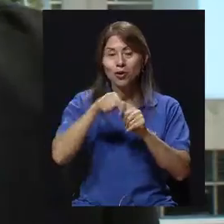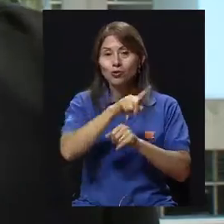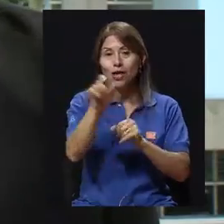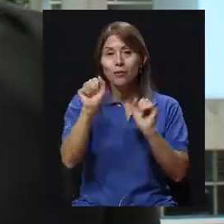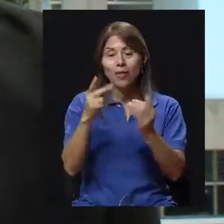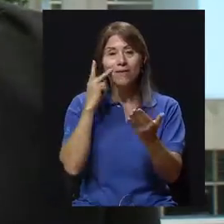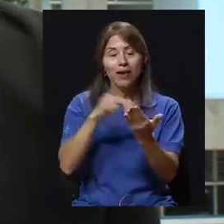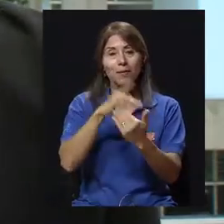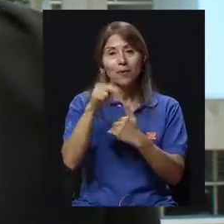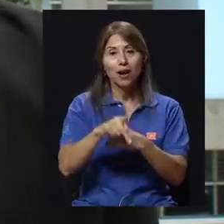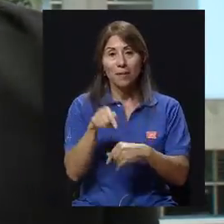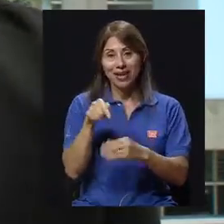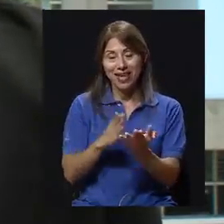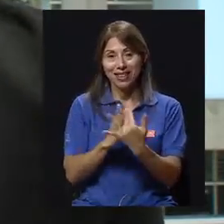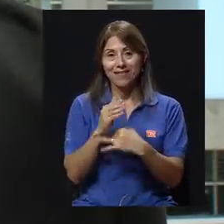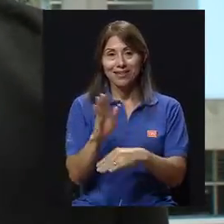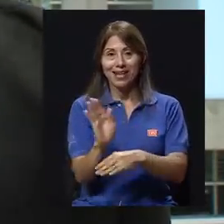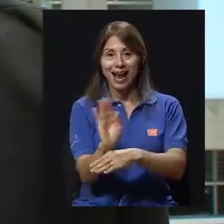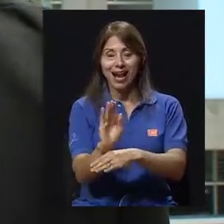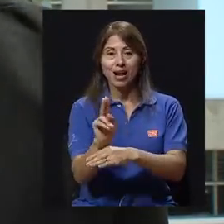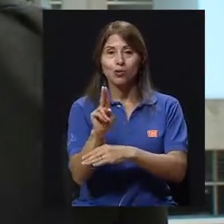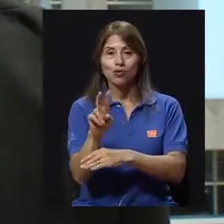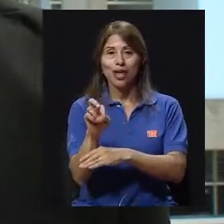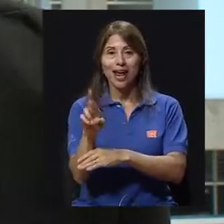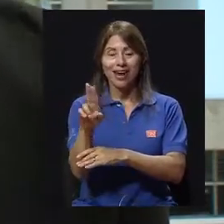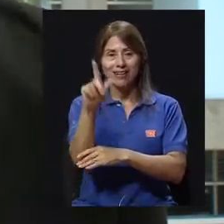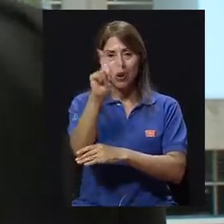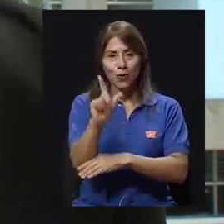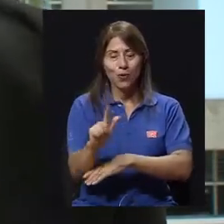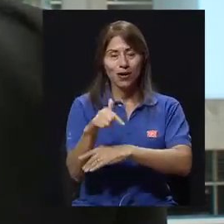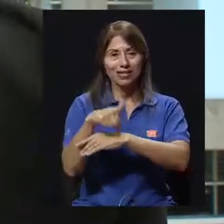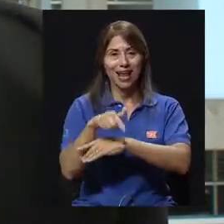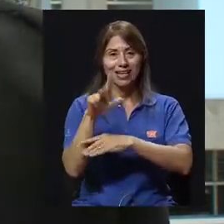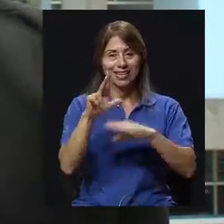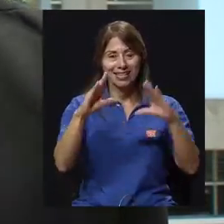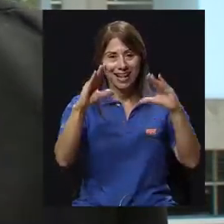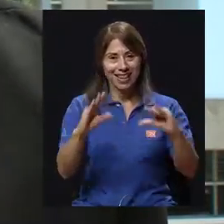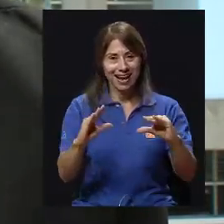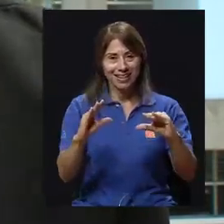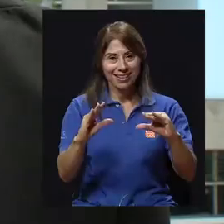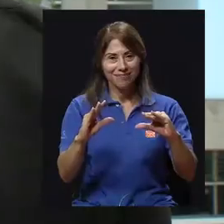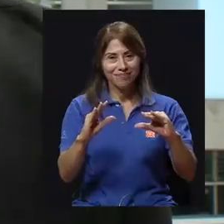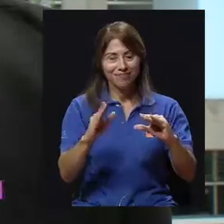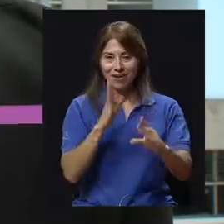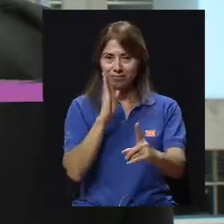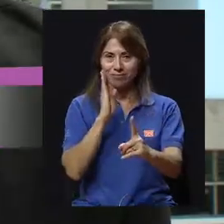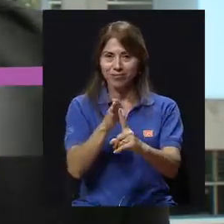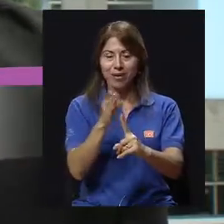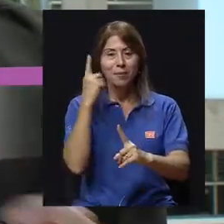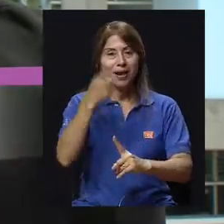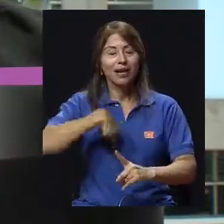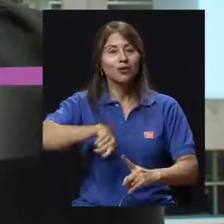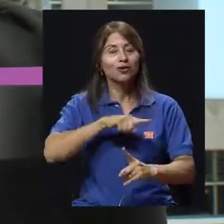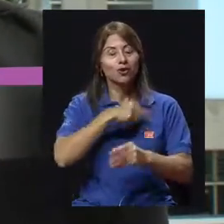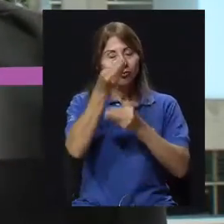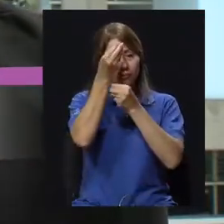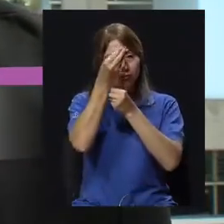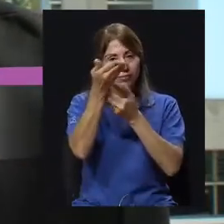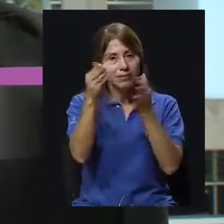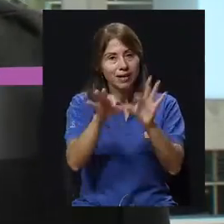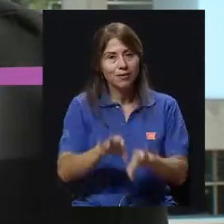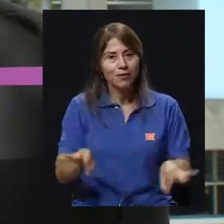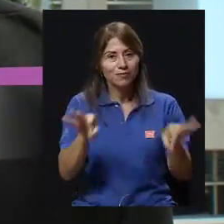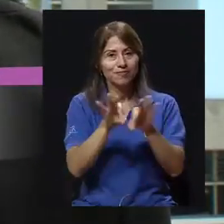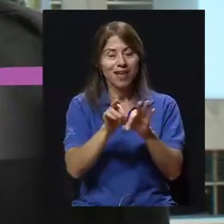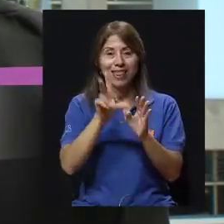que usted nos puede sintonizar aquí por su canal UCR. Todos los lunes a las 13 de la tarde estamos en directo para llevarles a ustedes esta información